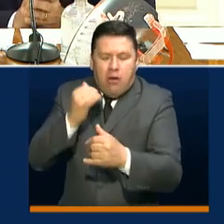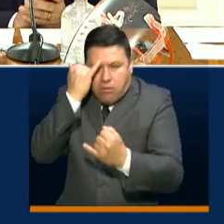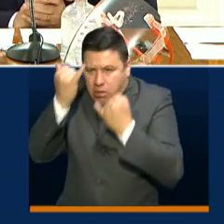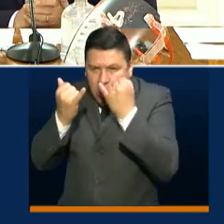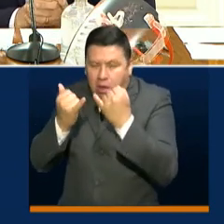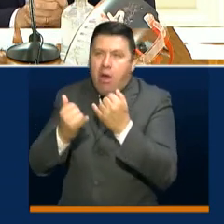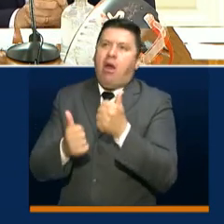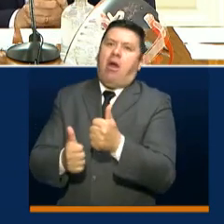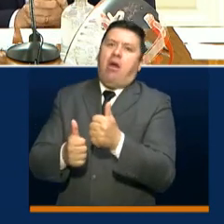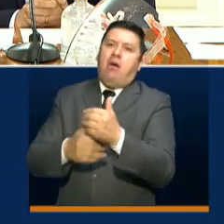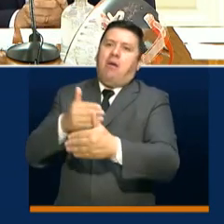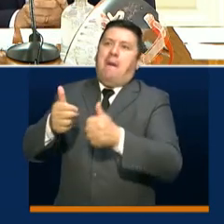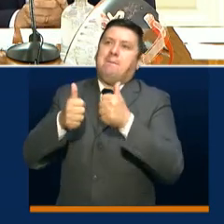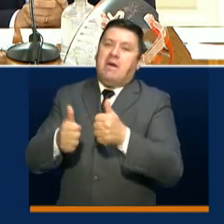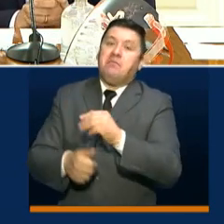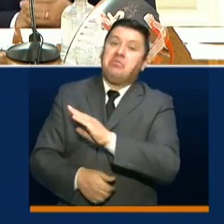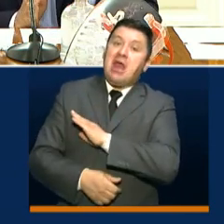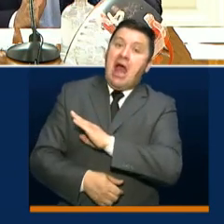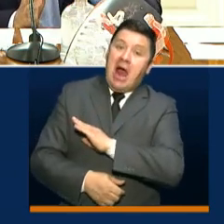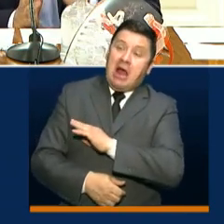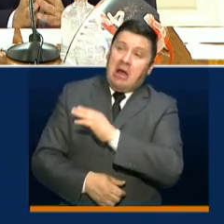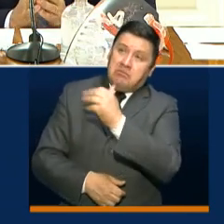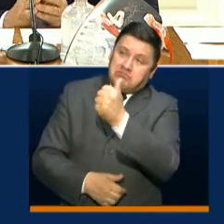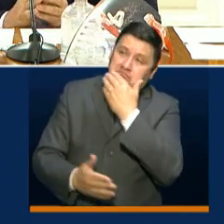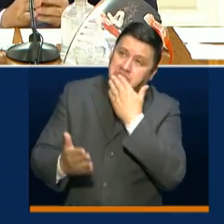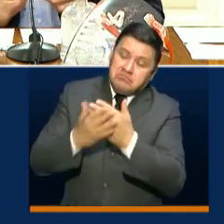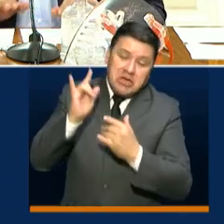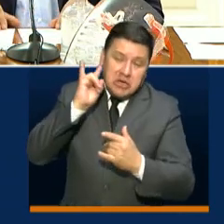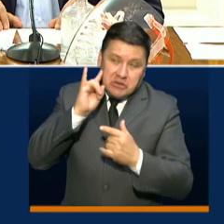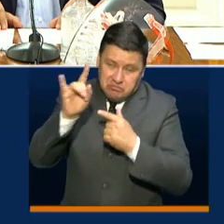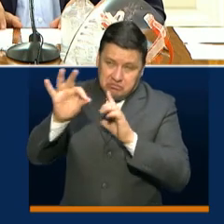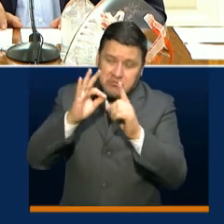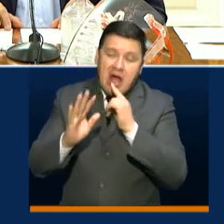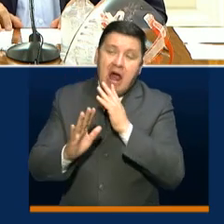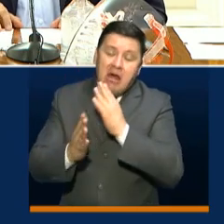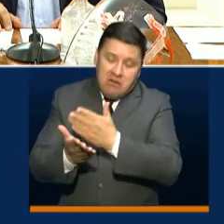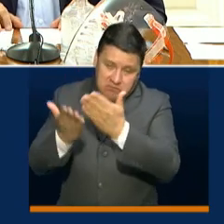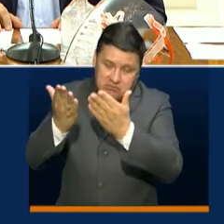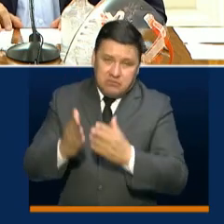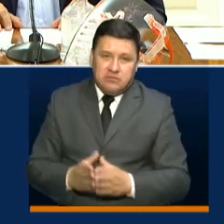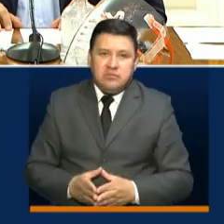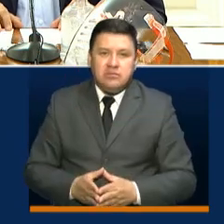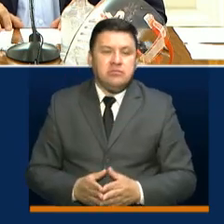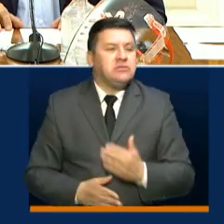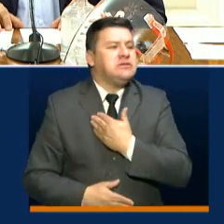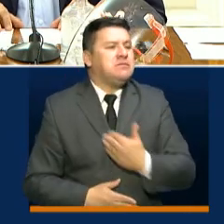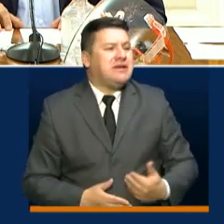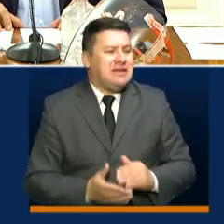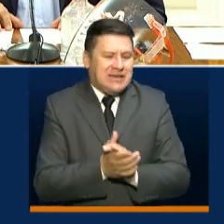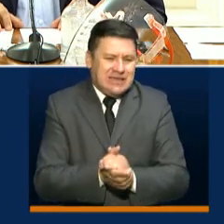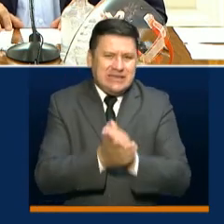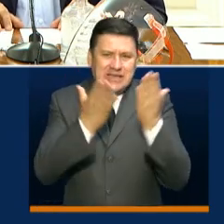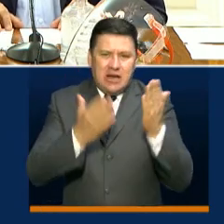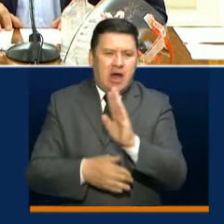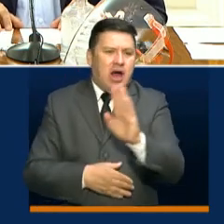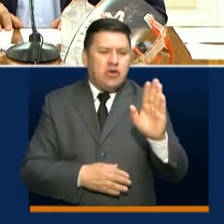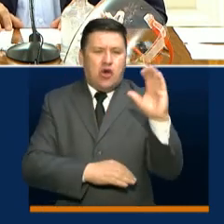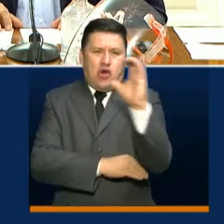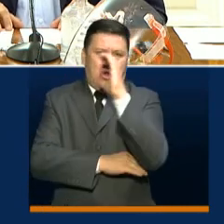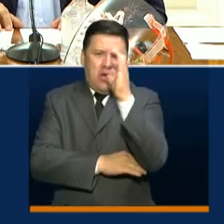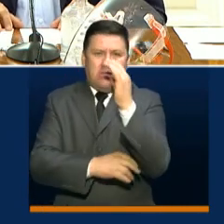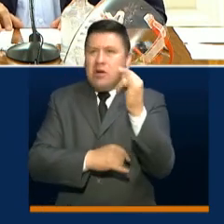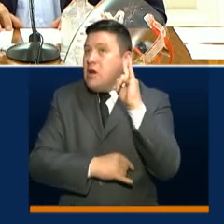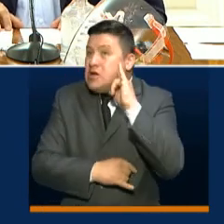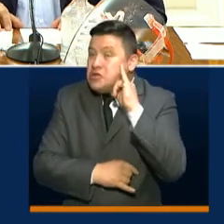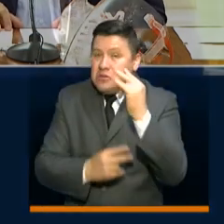lo escuchamos, querido alcalde Pumarejo, y gracias por acompañarnos. Presidente, un saludo a usted, a todos los colombianos que